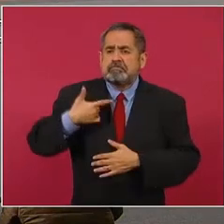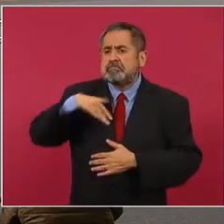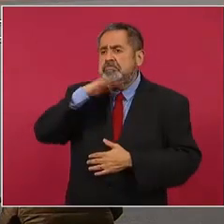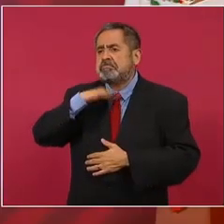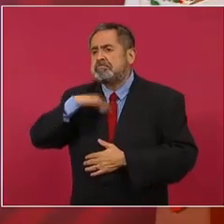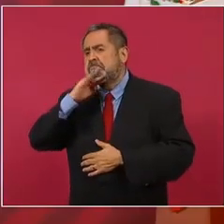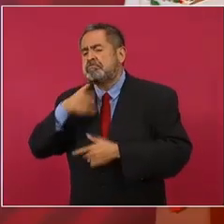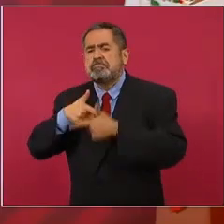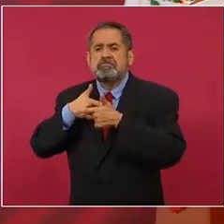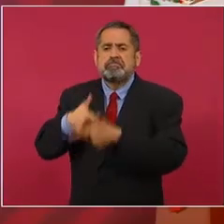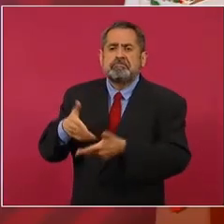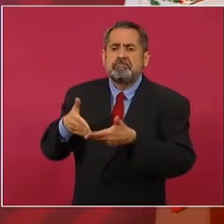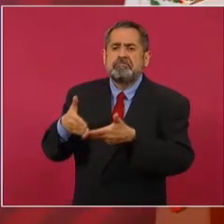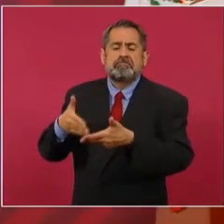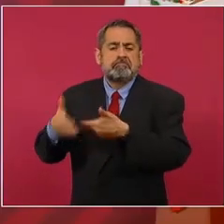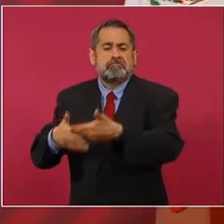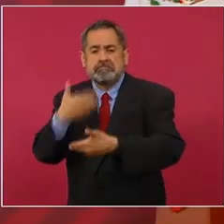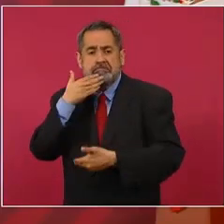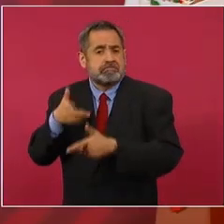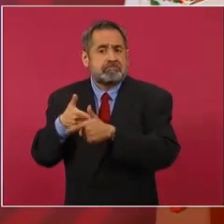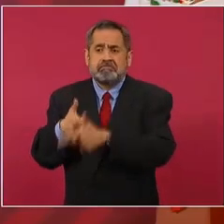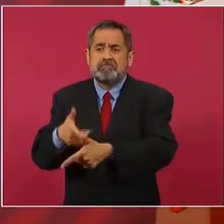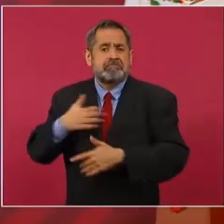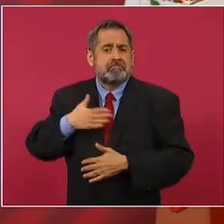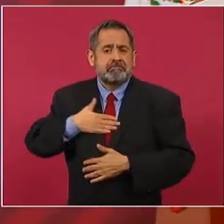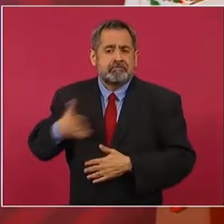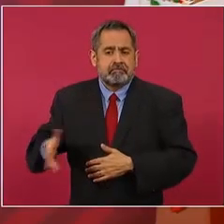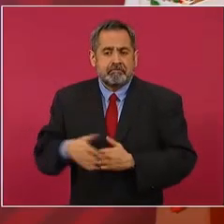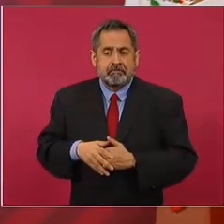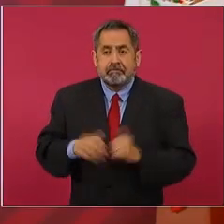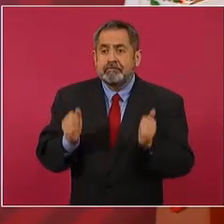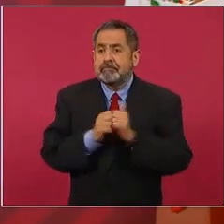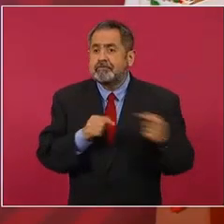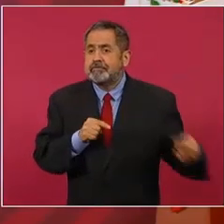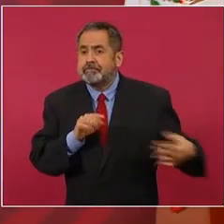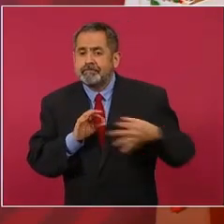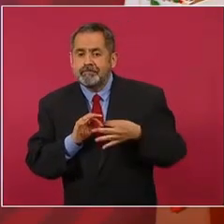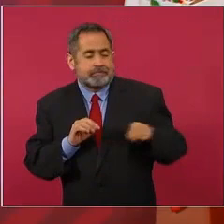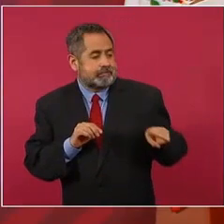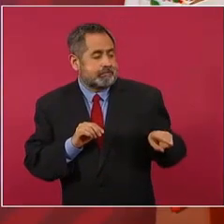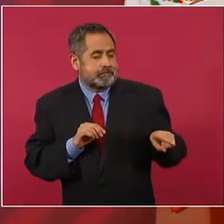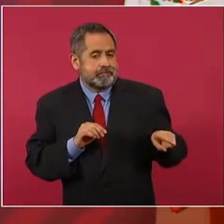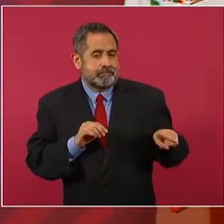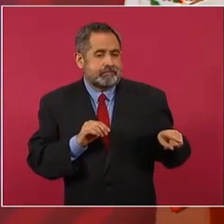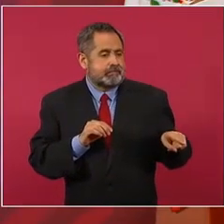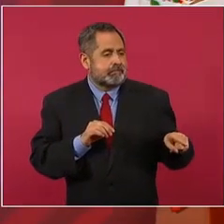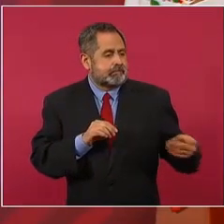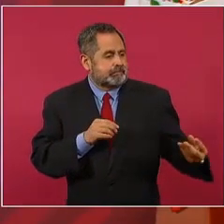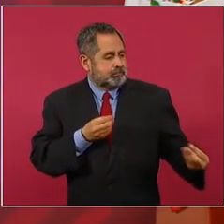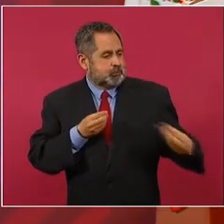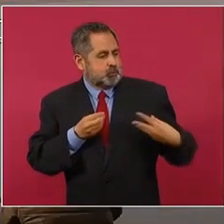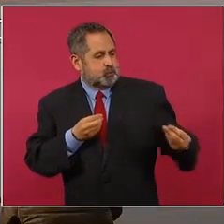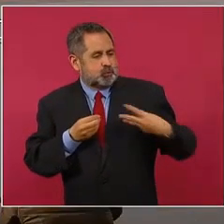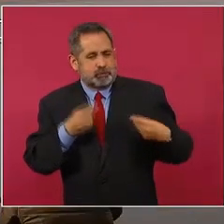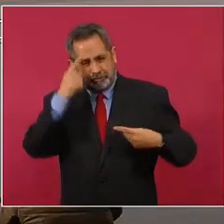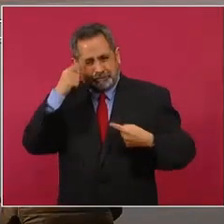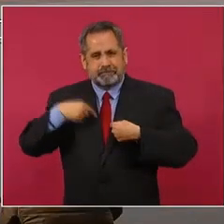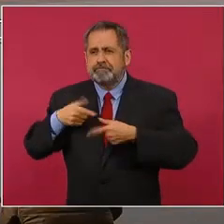ruta. Es más, no solo eso, con la oposición, con la oposición remando para él, para el presidente.